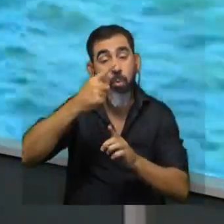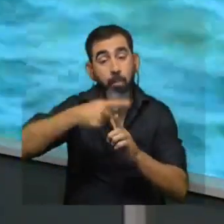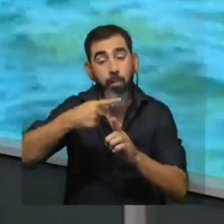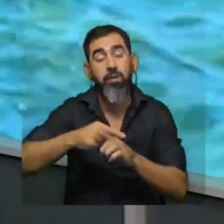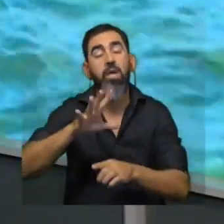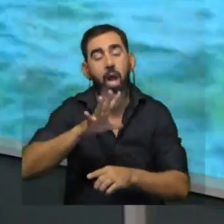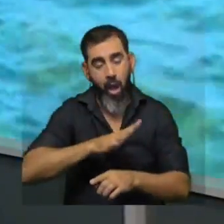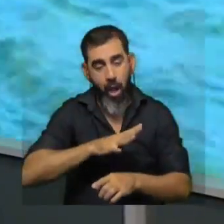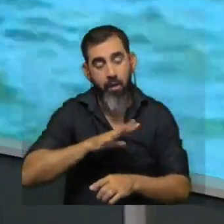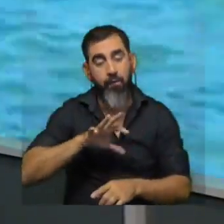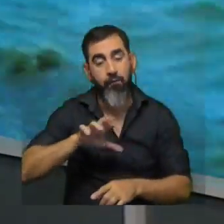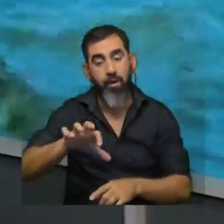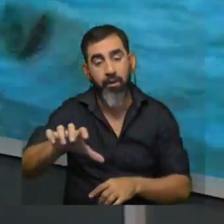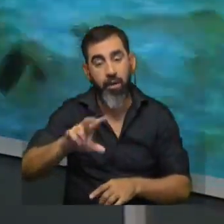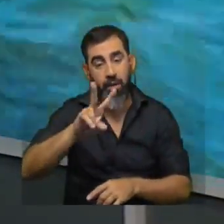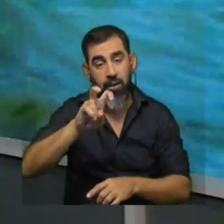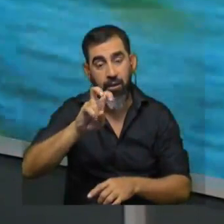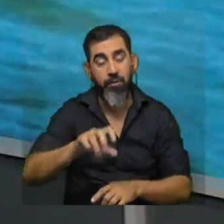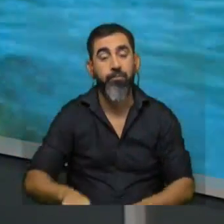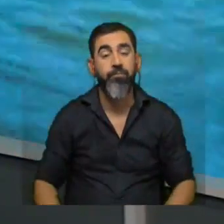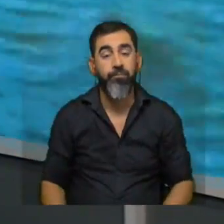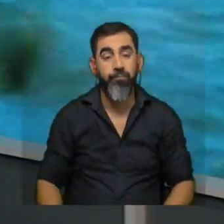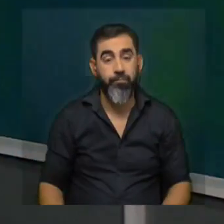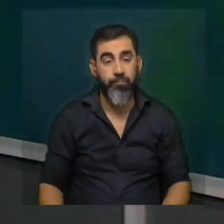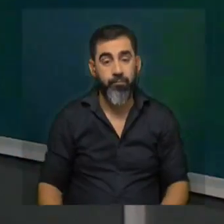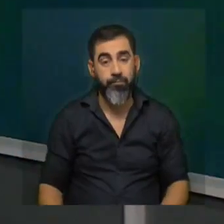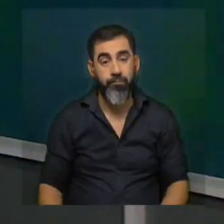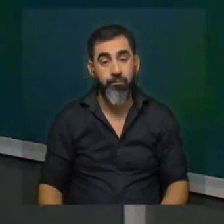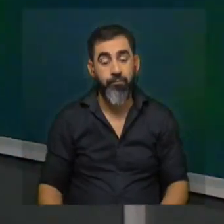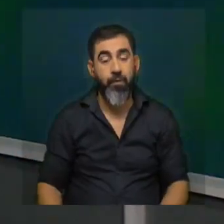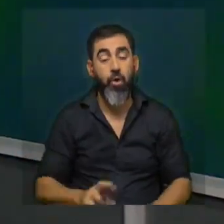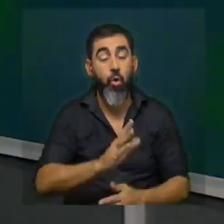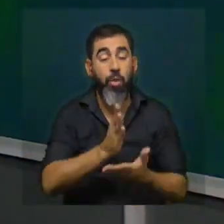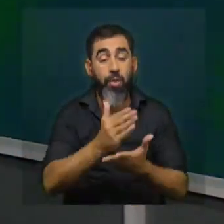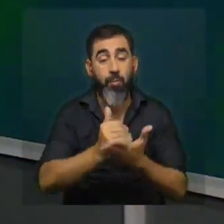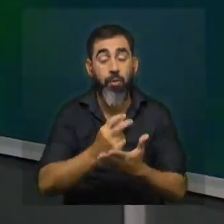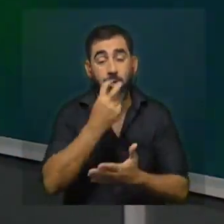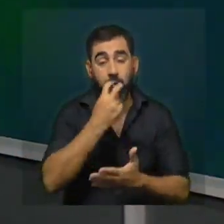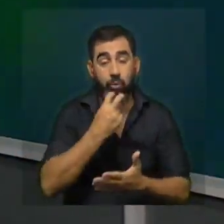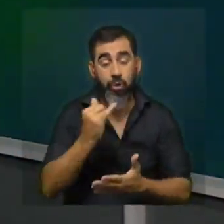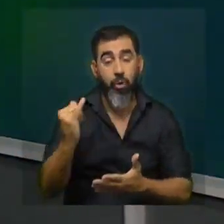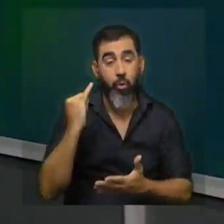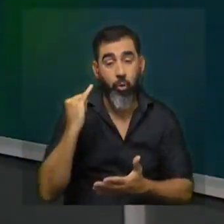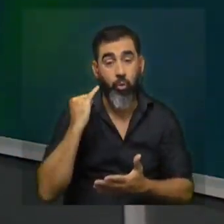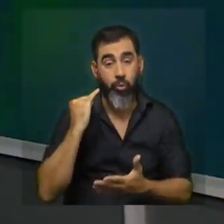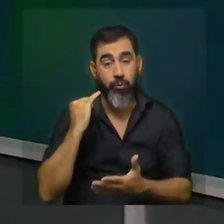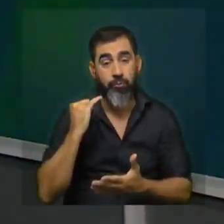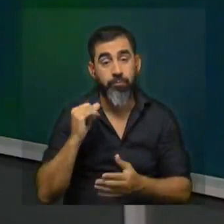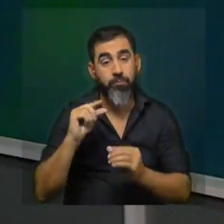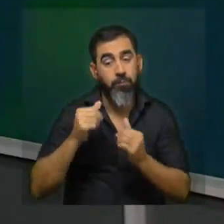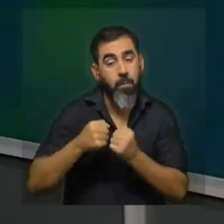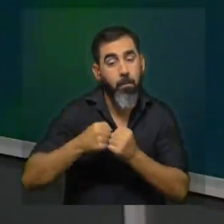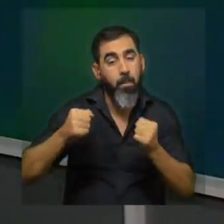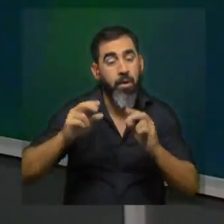presencia las cianobacterias en las costas de los departamentos de San José y Colonia. Pero avancemos un poquito